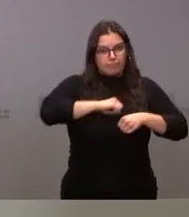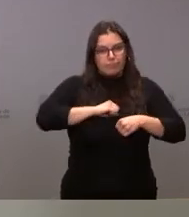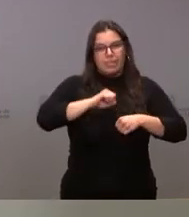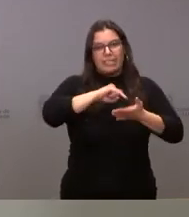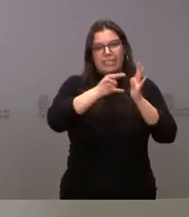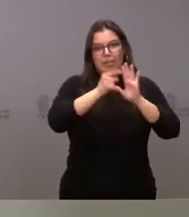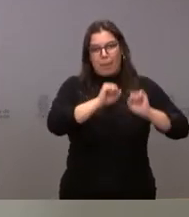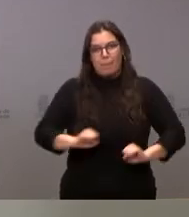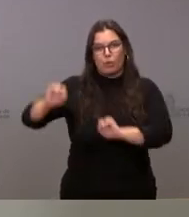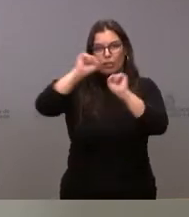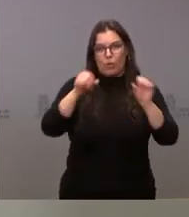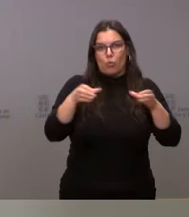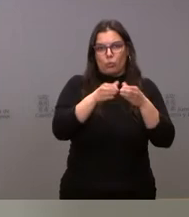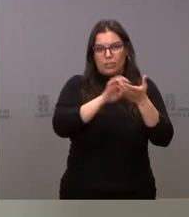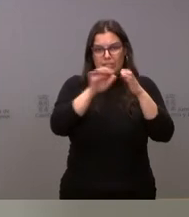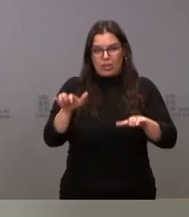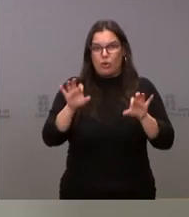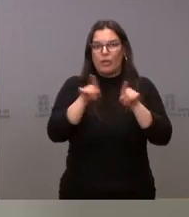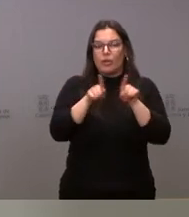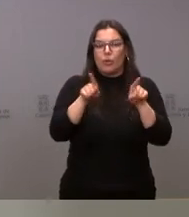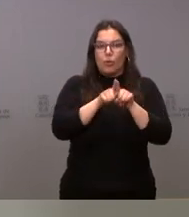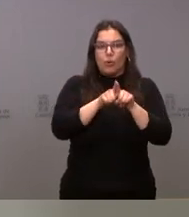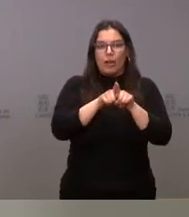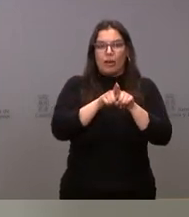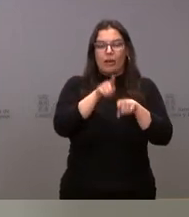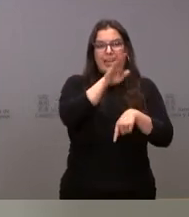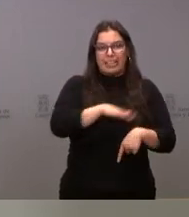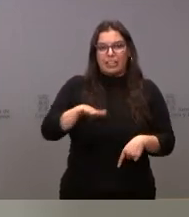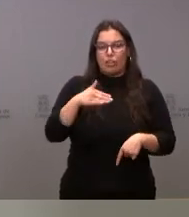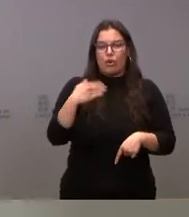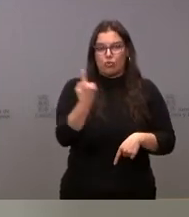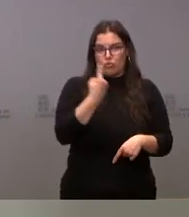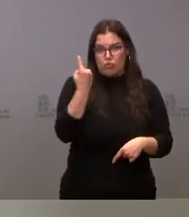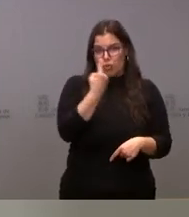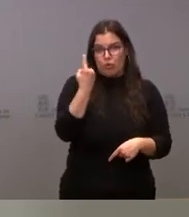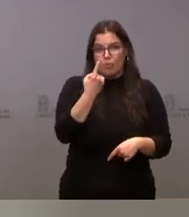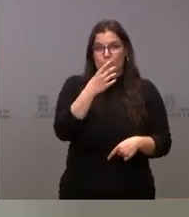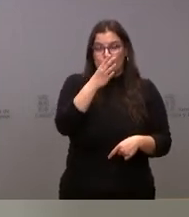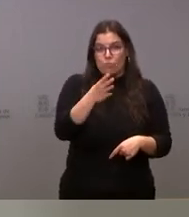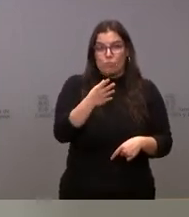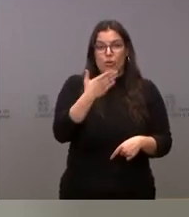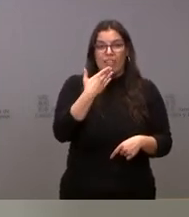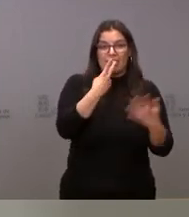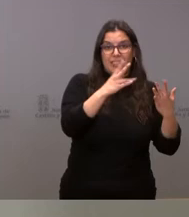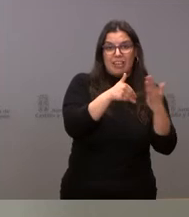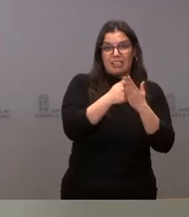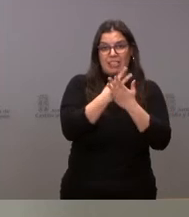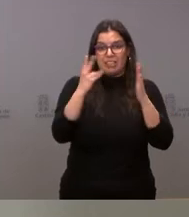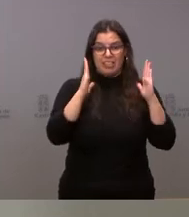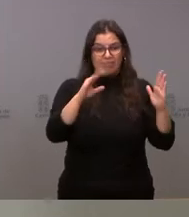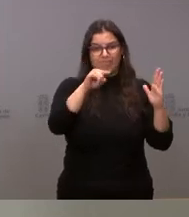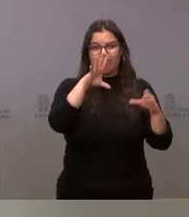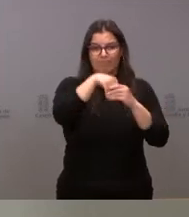protección de la Junta de Castilla y León, en la categoría de menor no acompañado, al estar entre 7 y 17